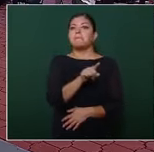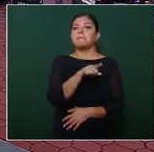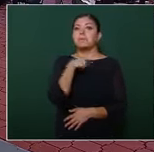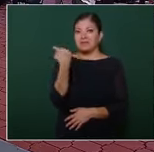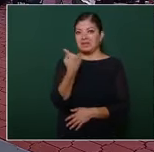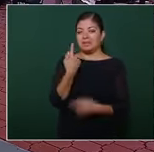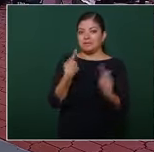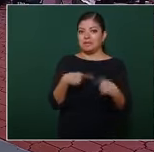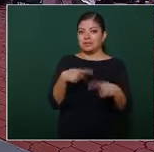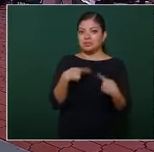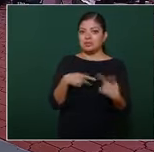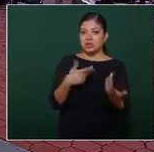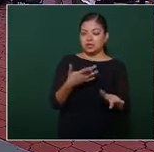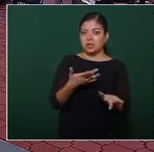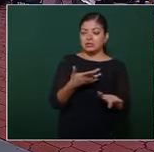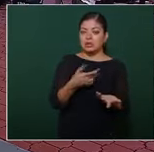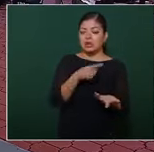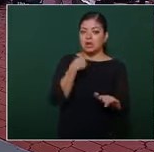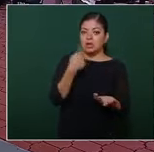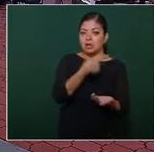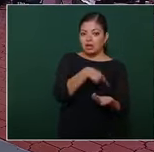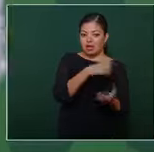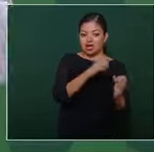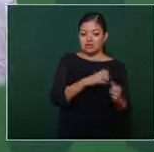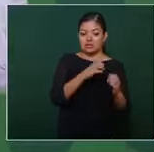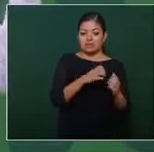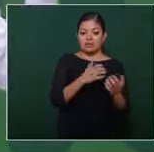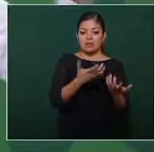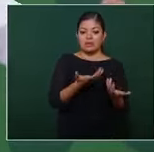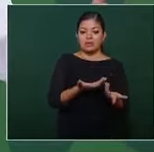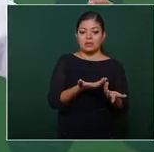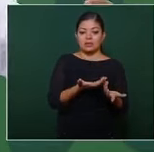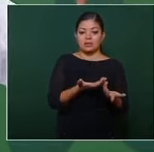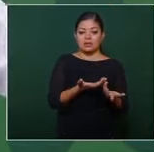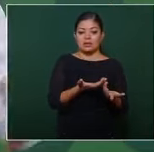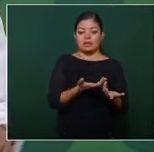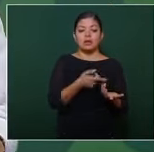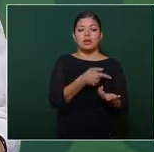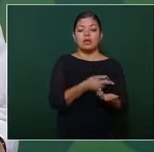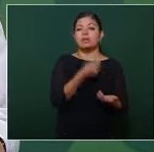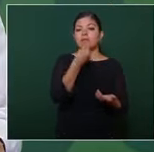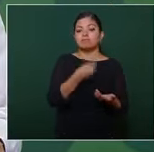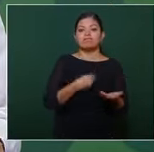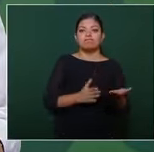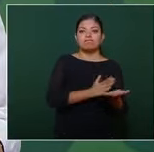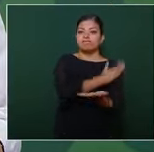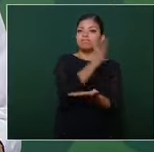el bloque y acudieron a la